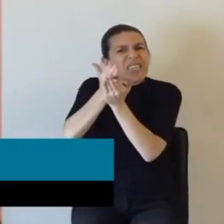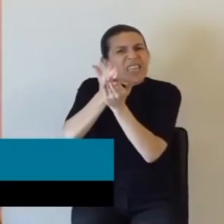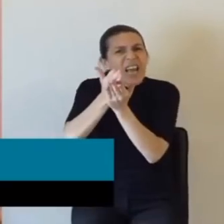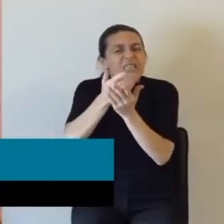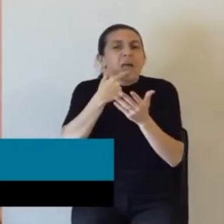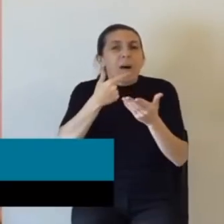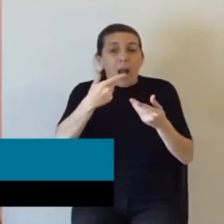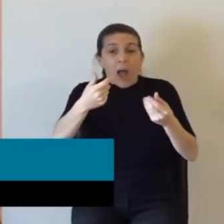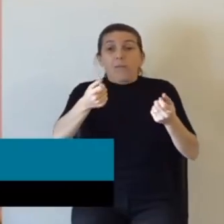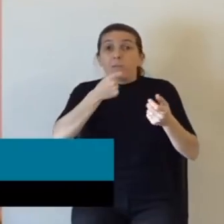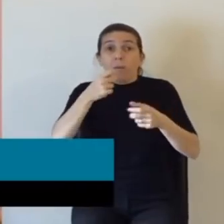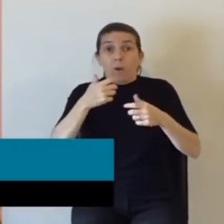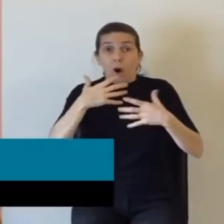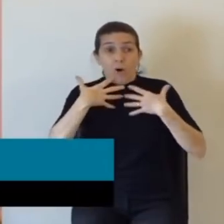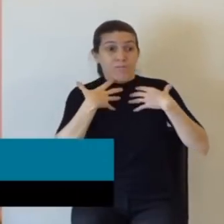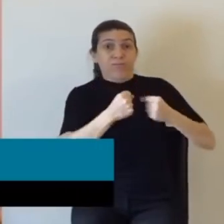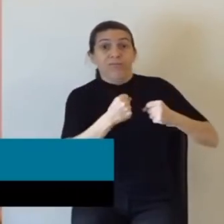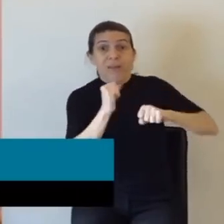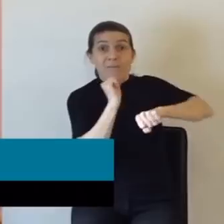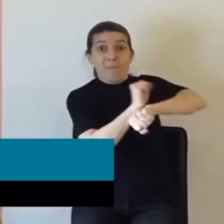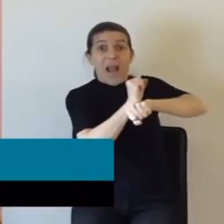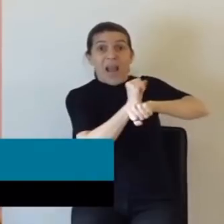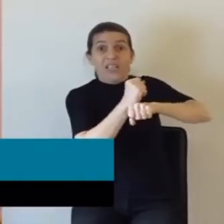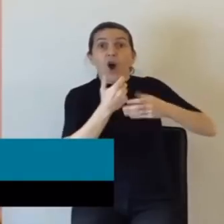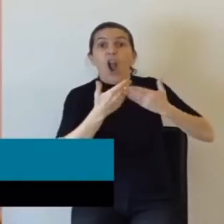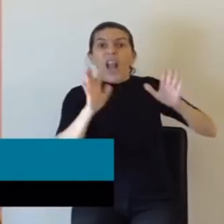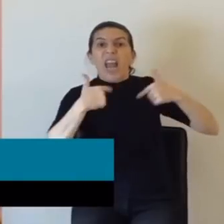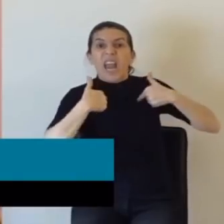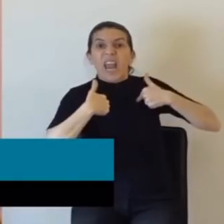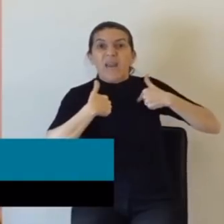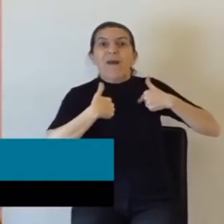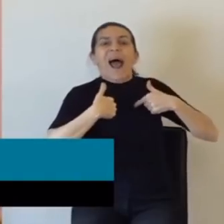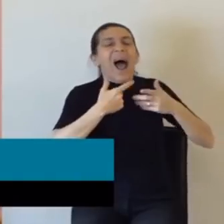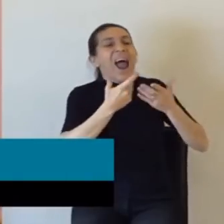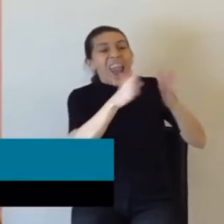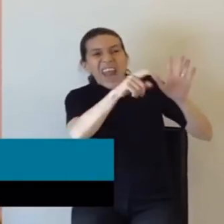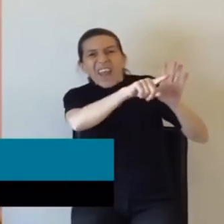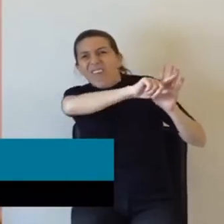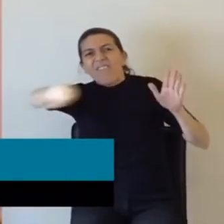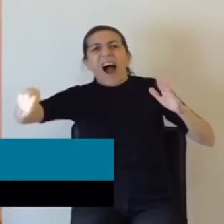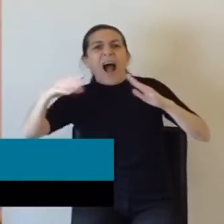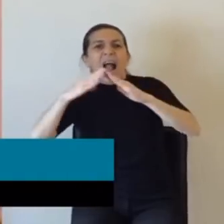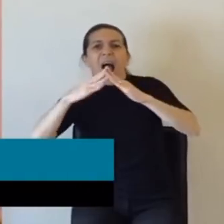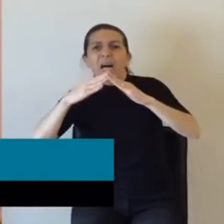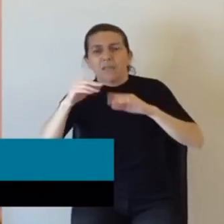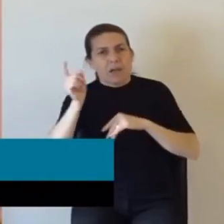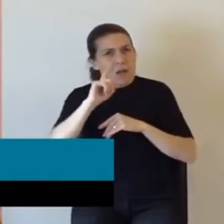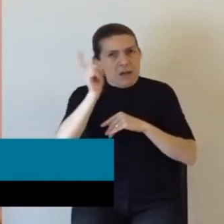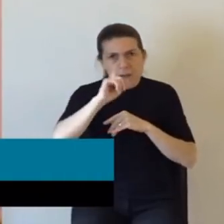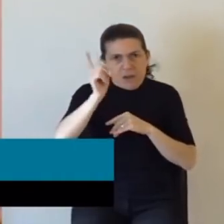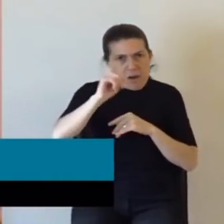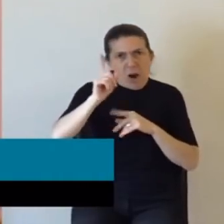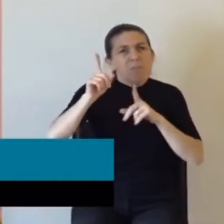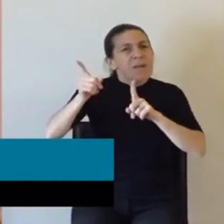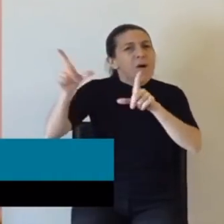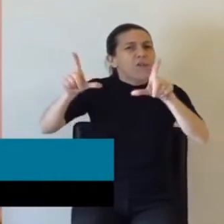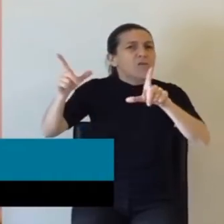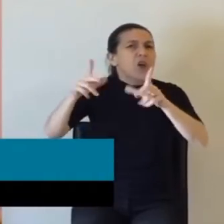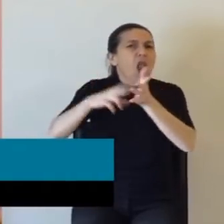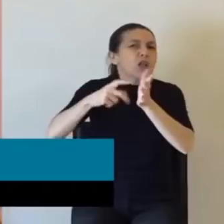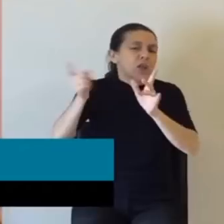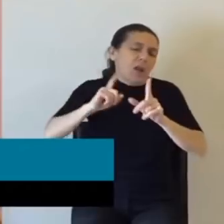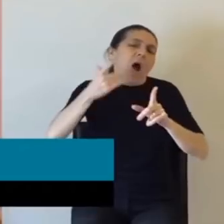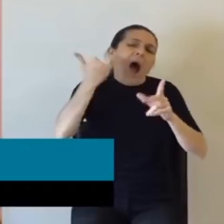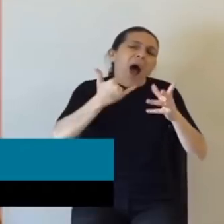libertad u otras medidas que no implican directamente que se van a la casa, como dicen en la tele. Todo eso lleva a una crisis